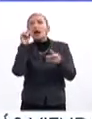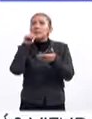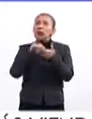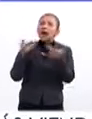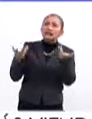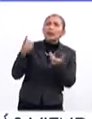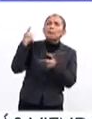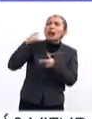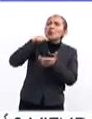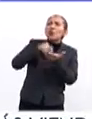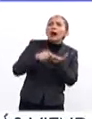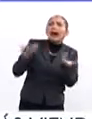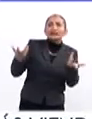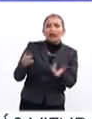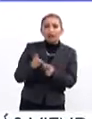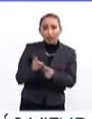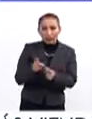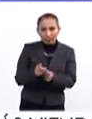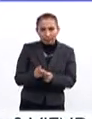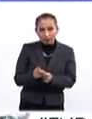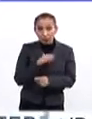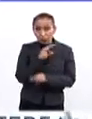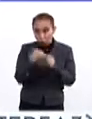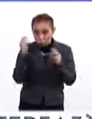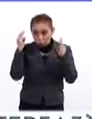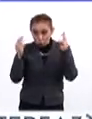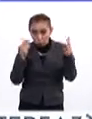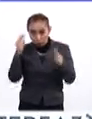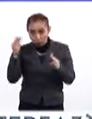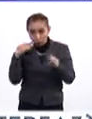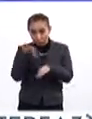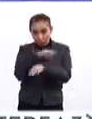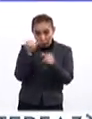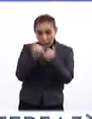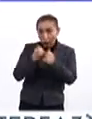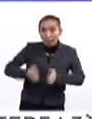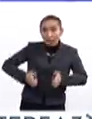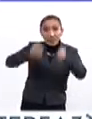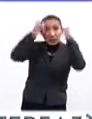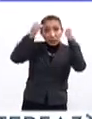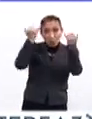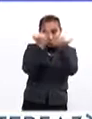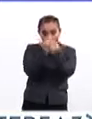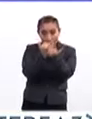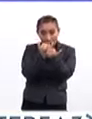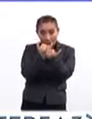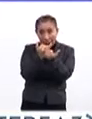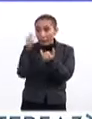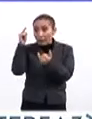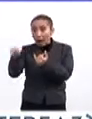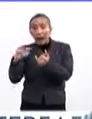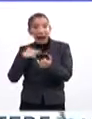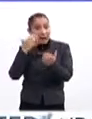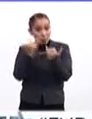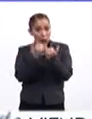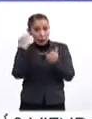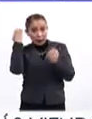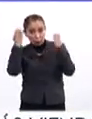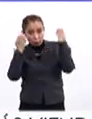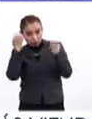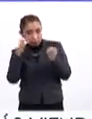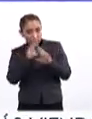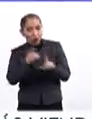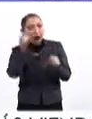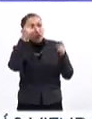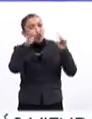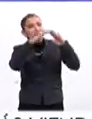qué se va a crear, en qué lugar se va a crear. No todos los museos se diseñan arquitectónicamente o específicamente para un tipo de conocimiento.